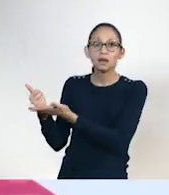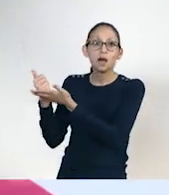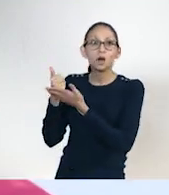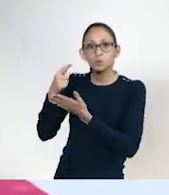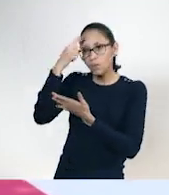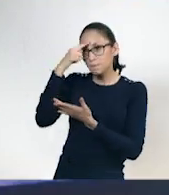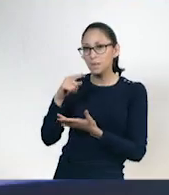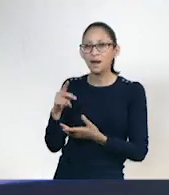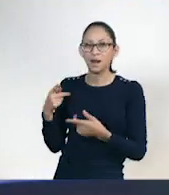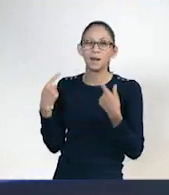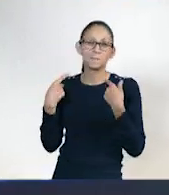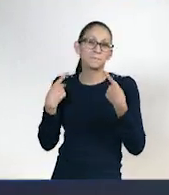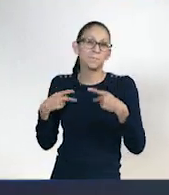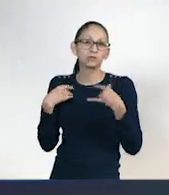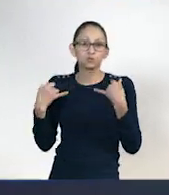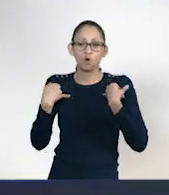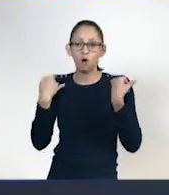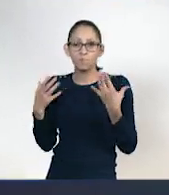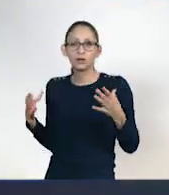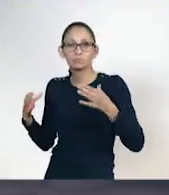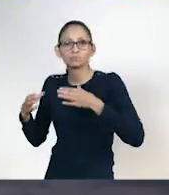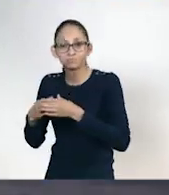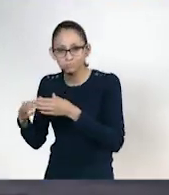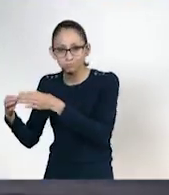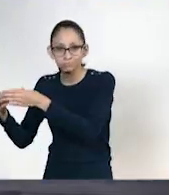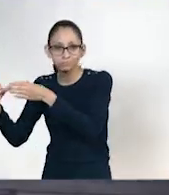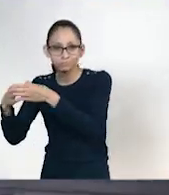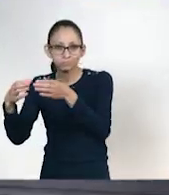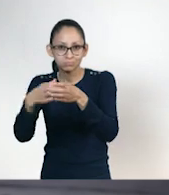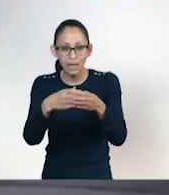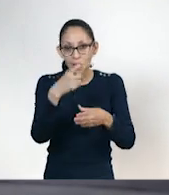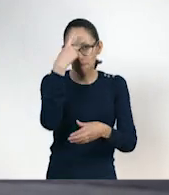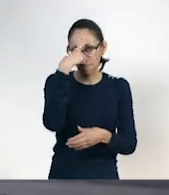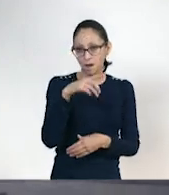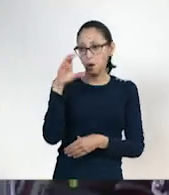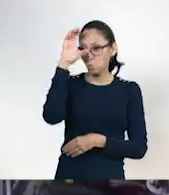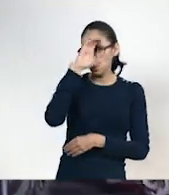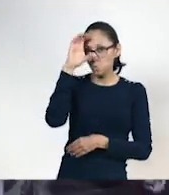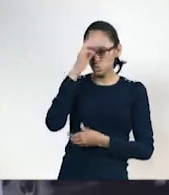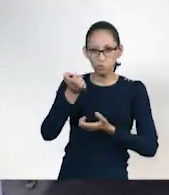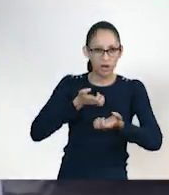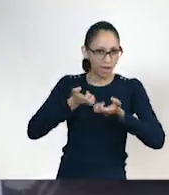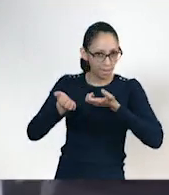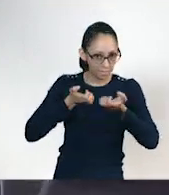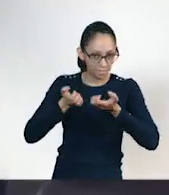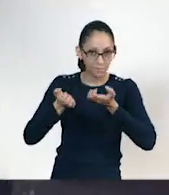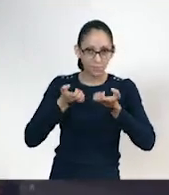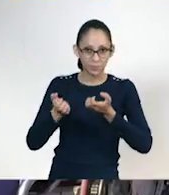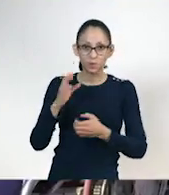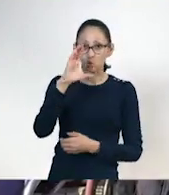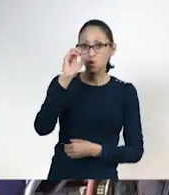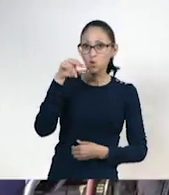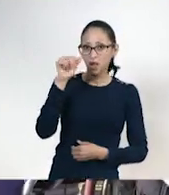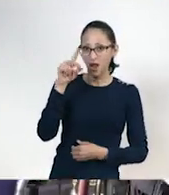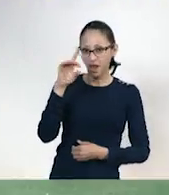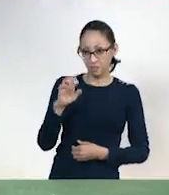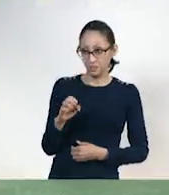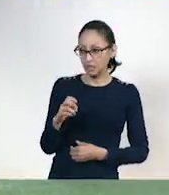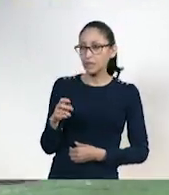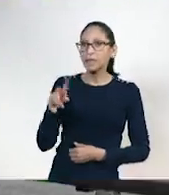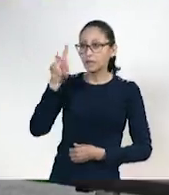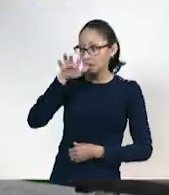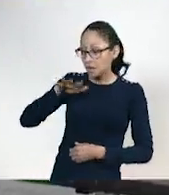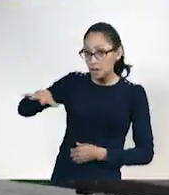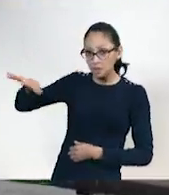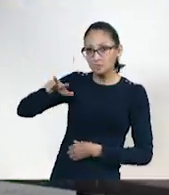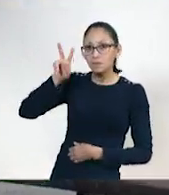juveniles y mayores en coordinación con la Comisión Nacional de Cultura Física y Deporte, CONADE. Con gran esperanza,